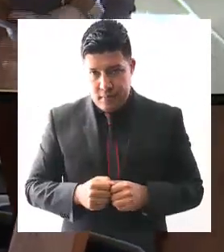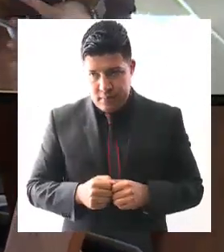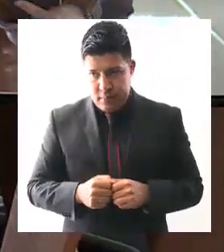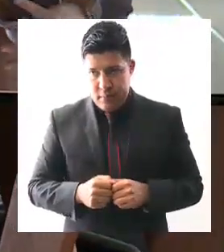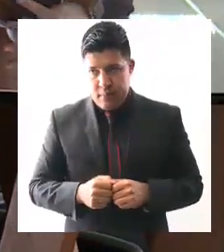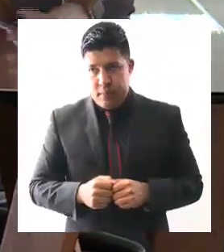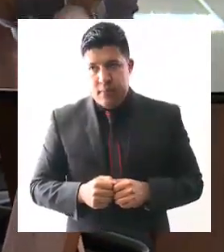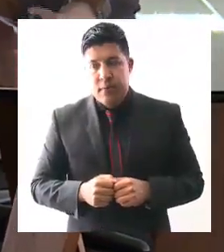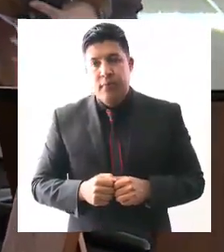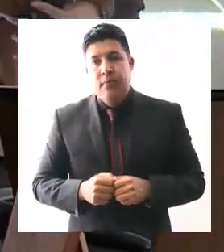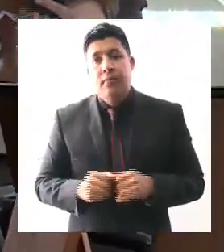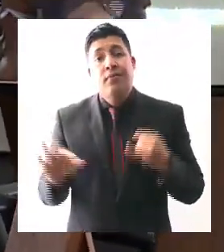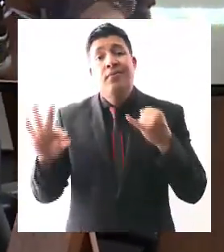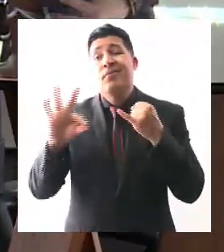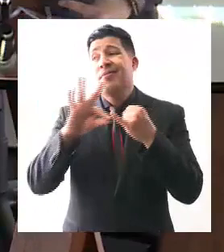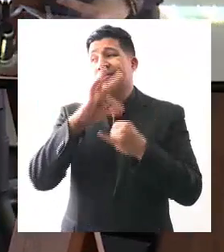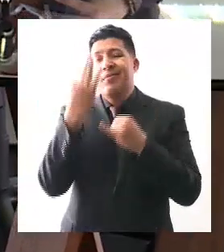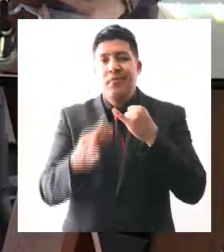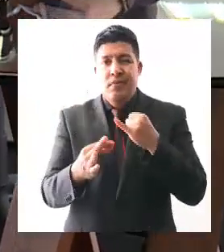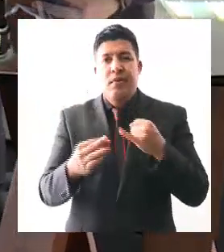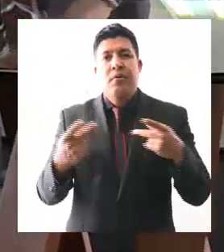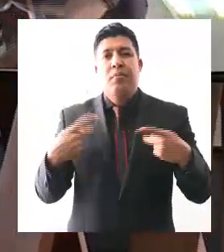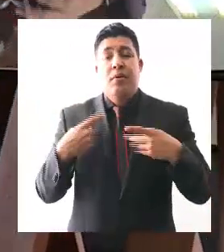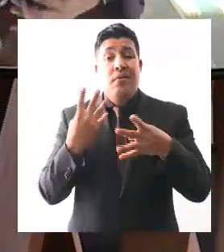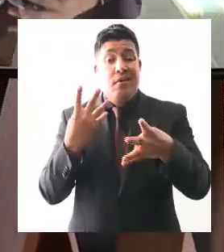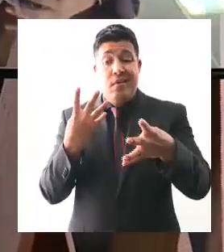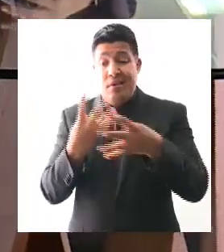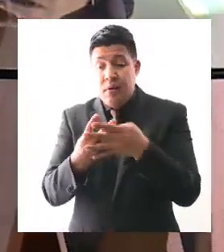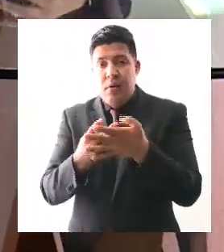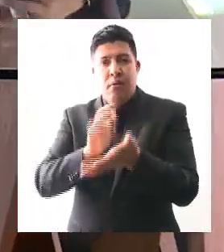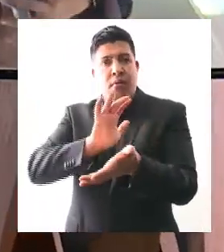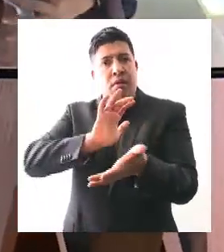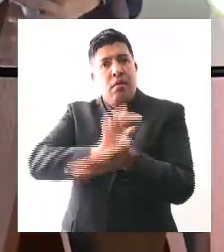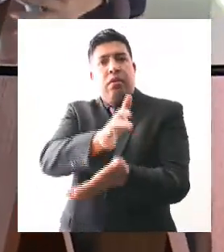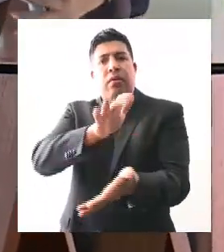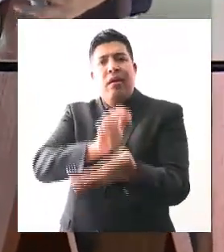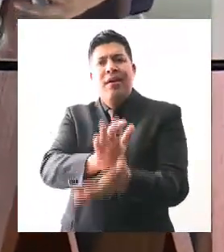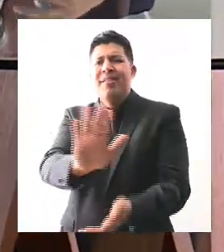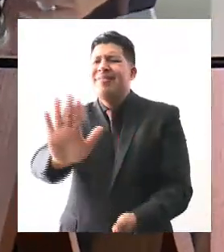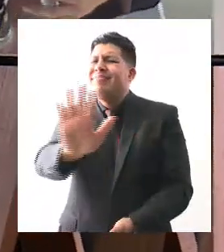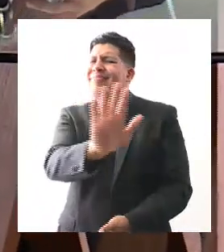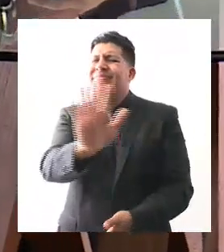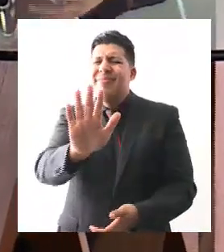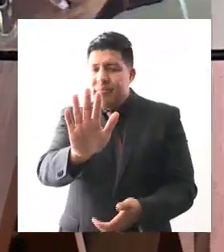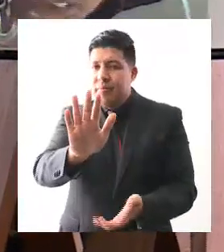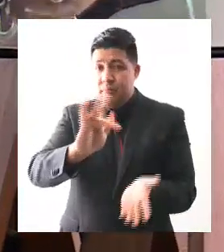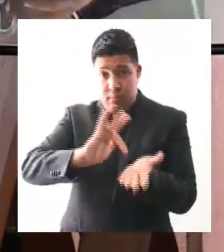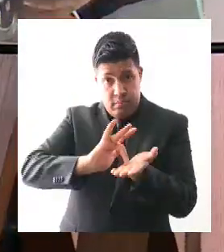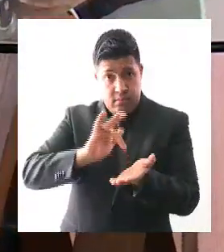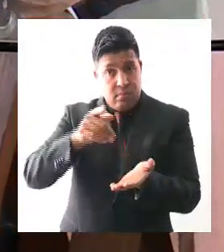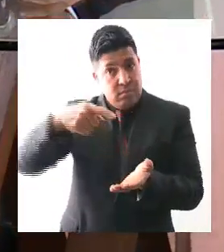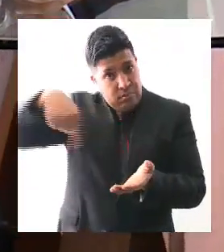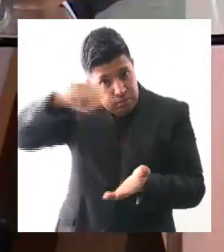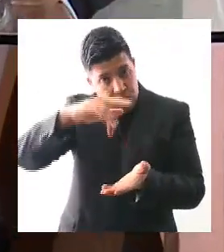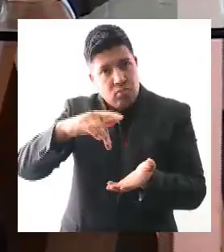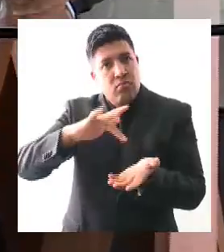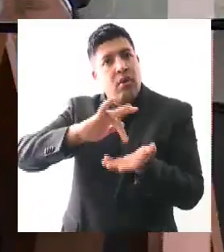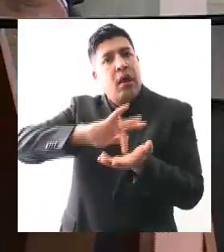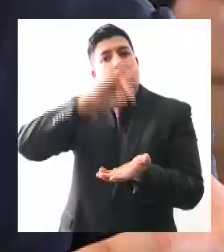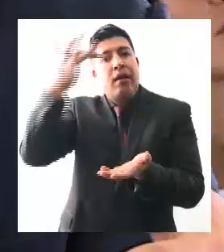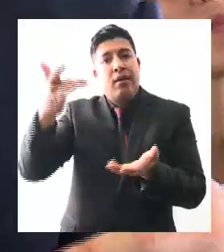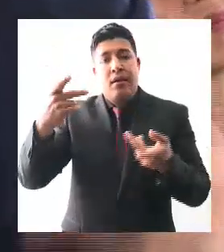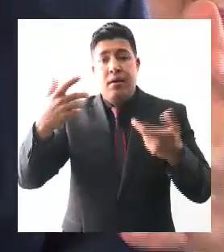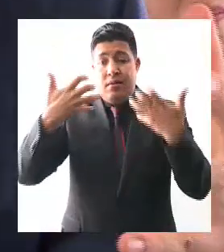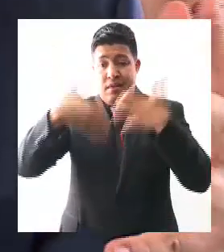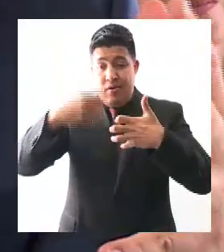discriminar a quien sale de una cárcel, reconocer a los empresarios que nos han ayudado a darles empleo y a los